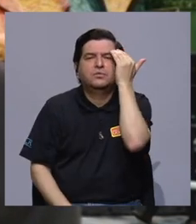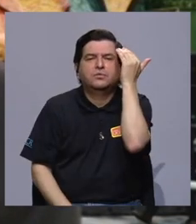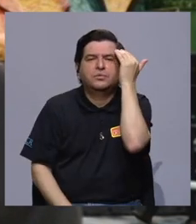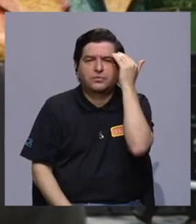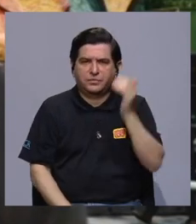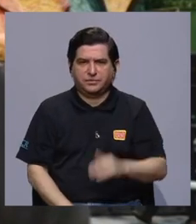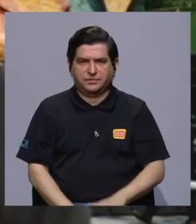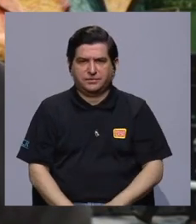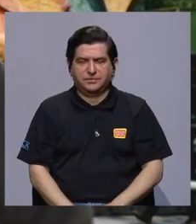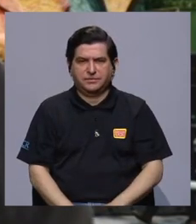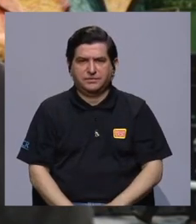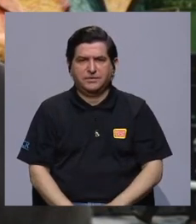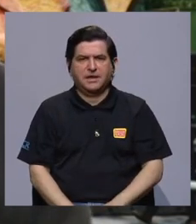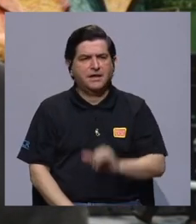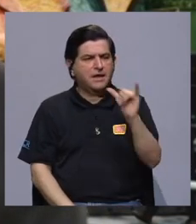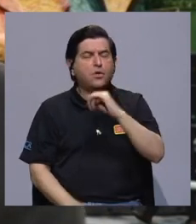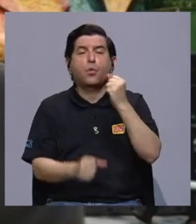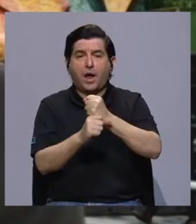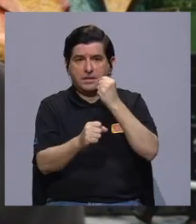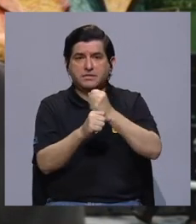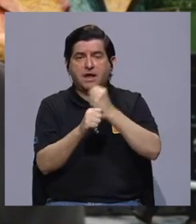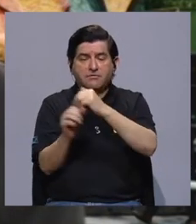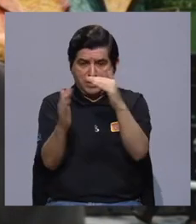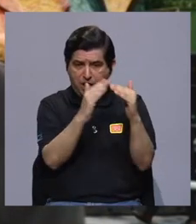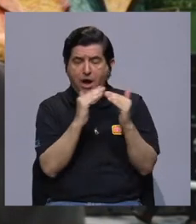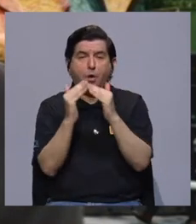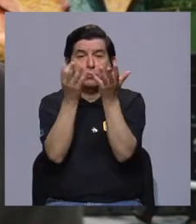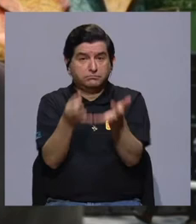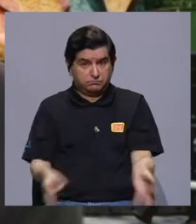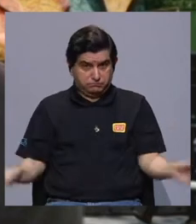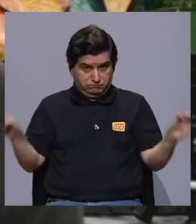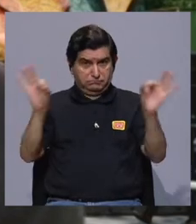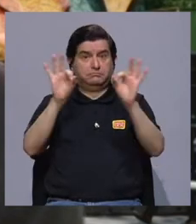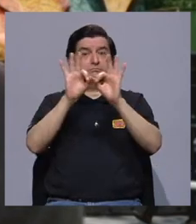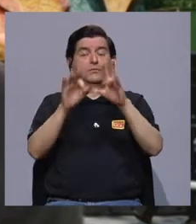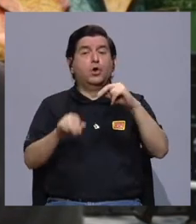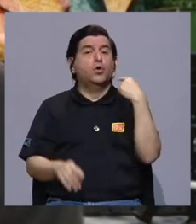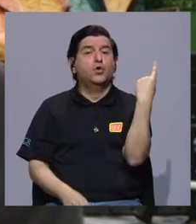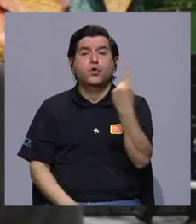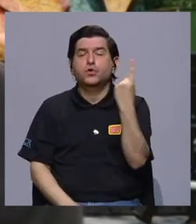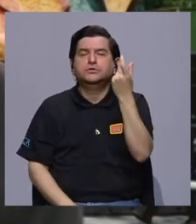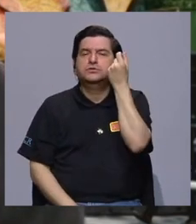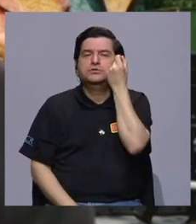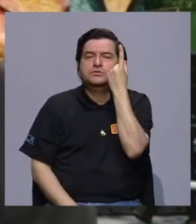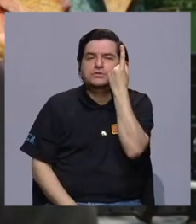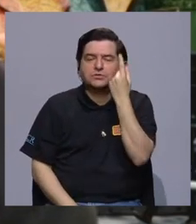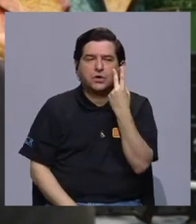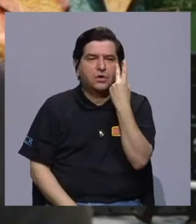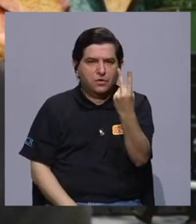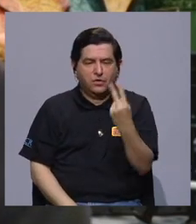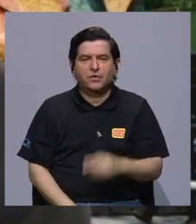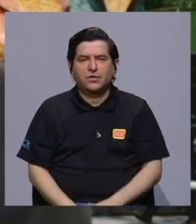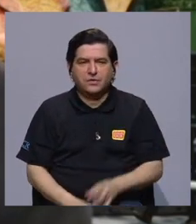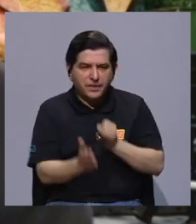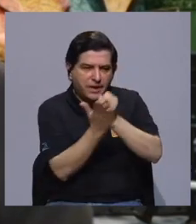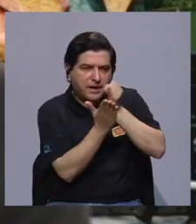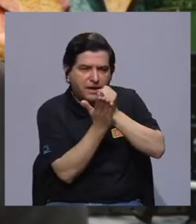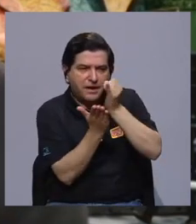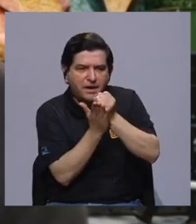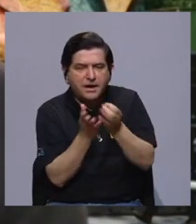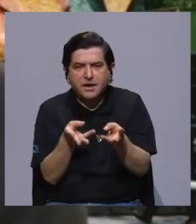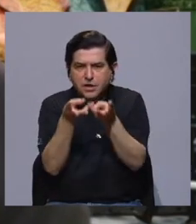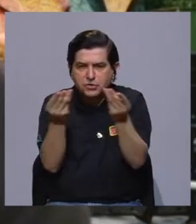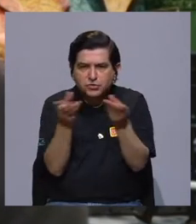conocimiento, le han generado también trabajo en las comunidades. Es muy importante no solo entender y ver la dimensión de la